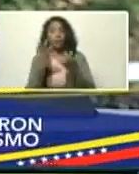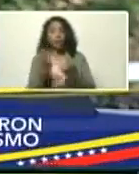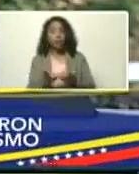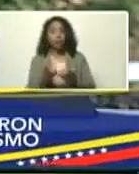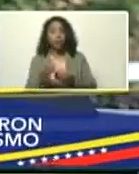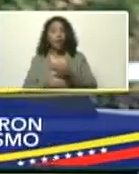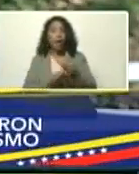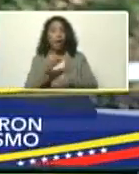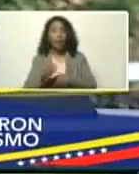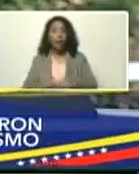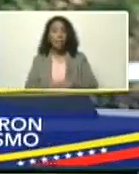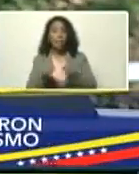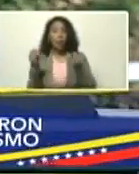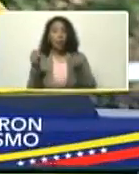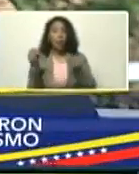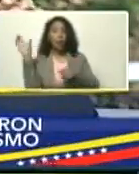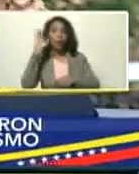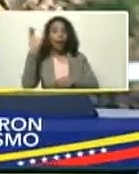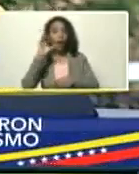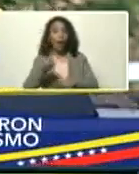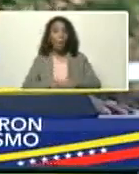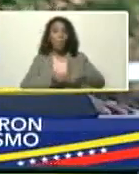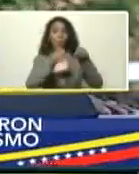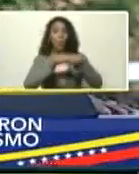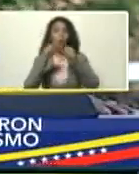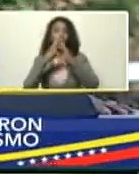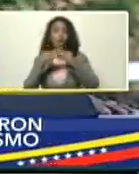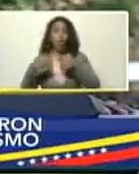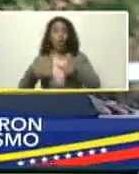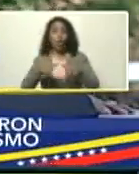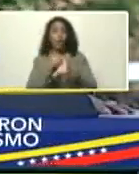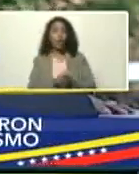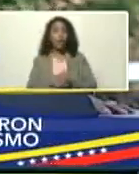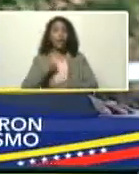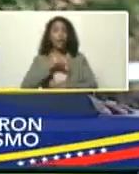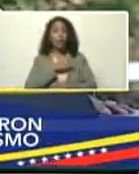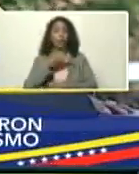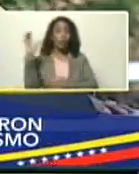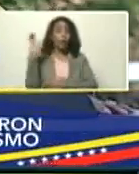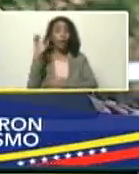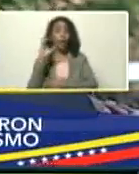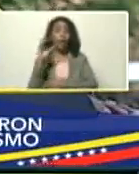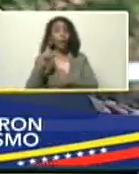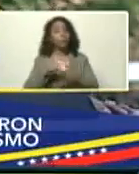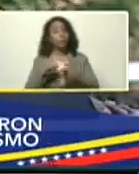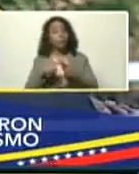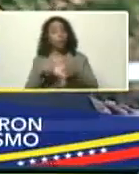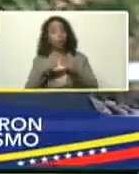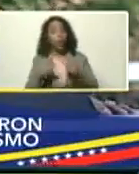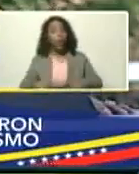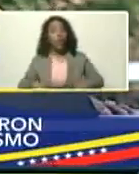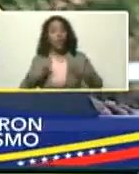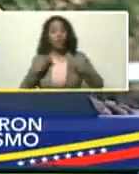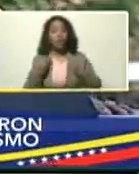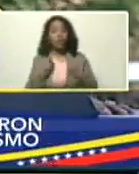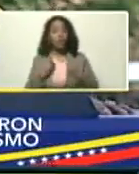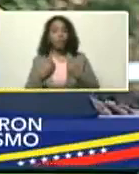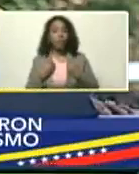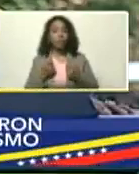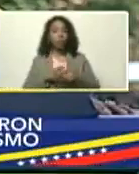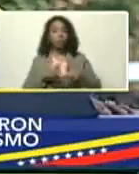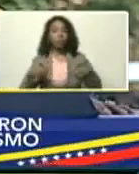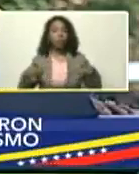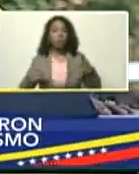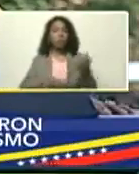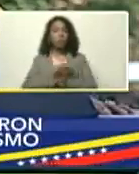que se destruyen, en Caracas destruyeron todos los escurrimientos, y nosotros los caraqueños entonces, toda la vida vivimos la inmensa